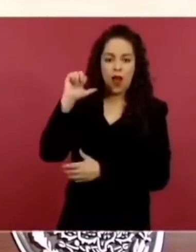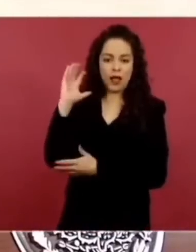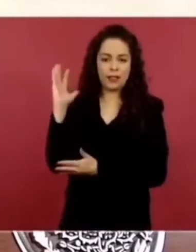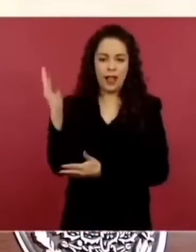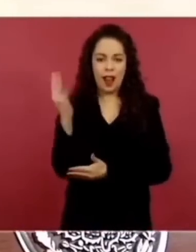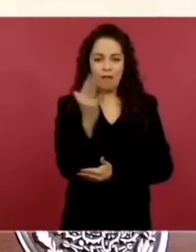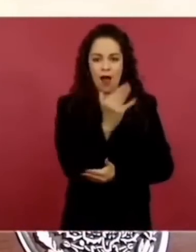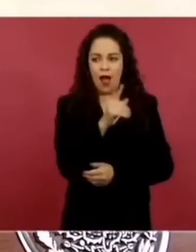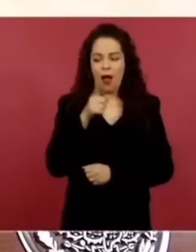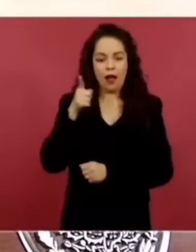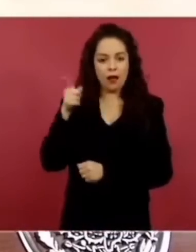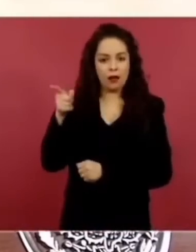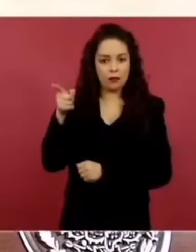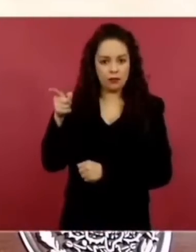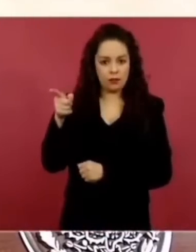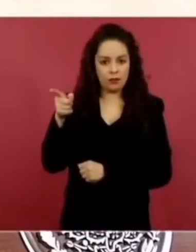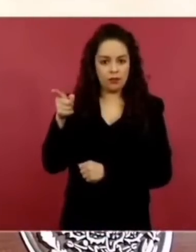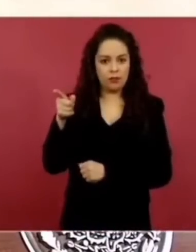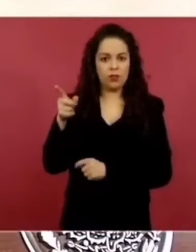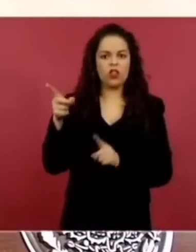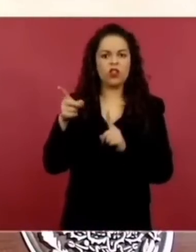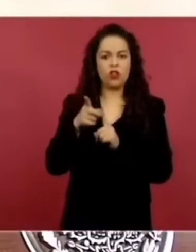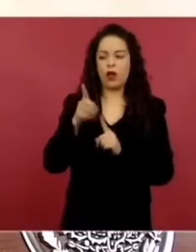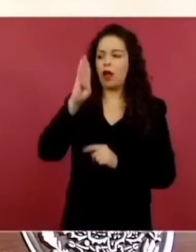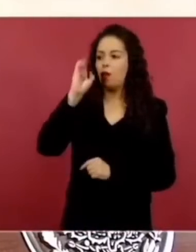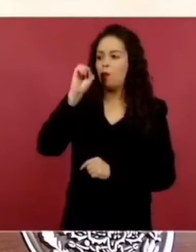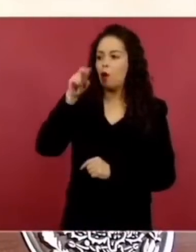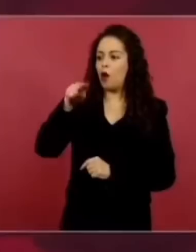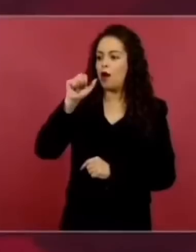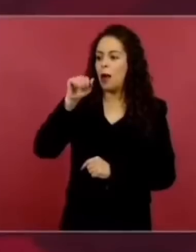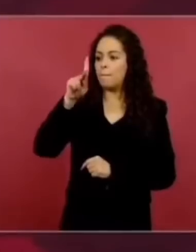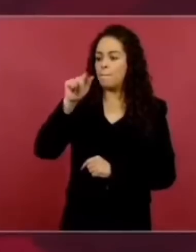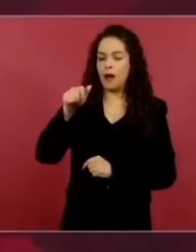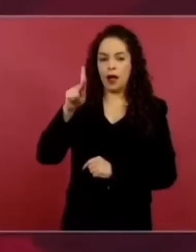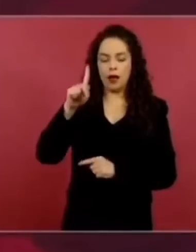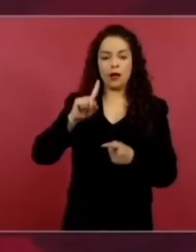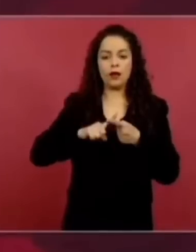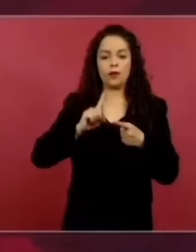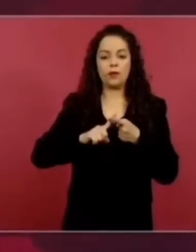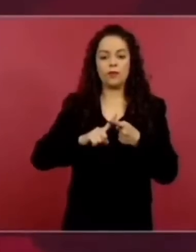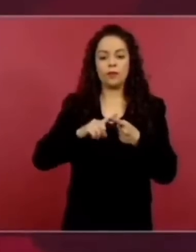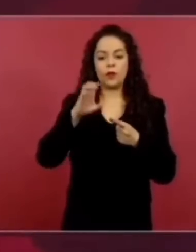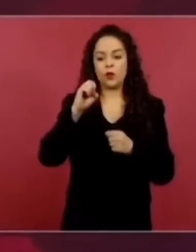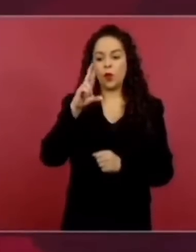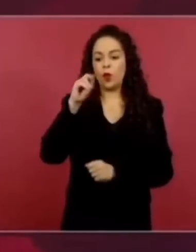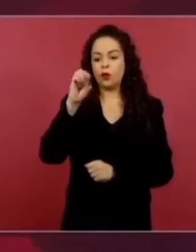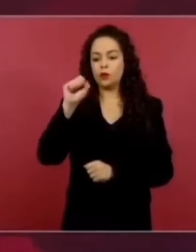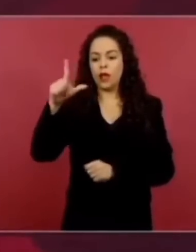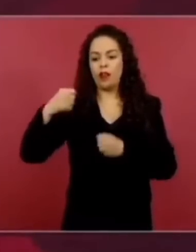en la zona de Bonampac, de Frontera Corozal,